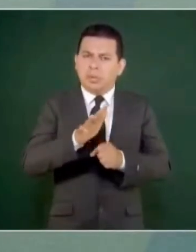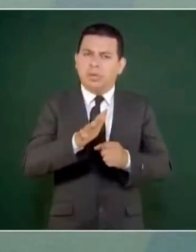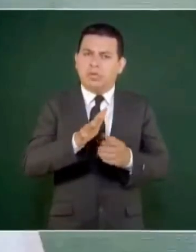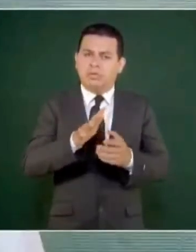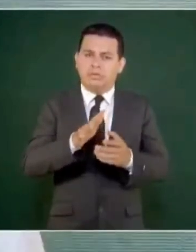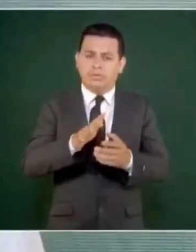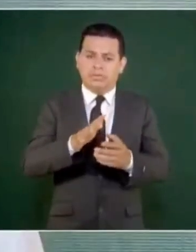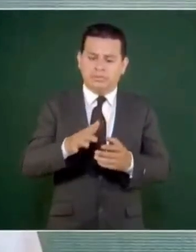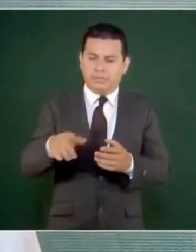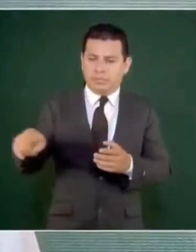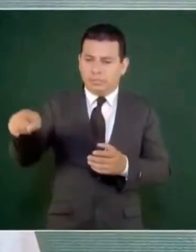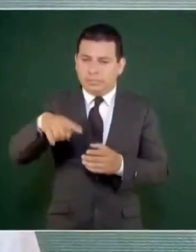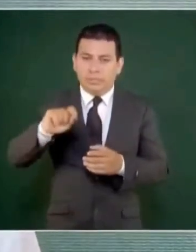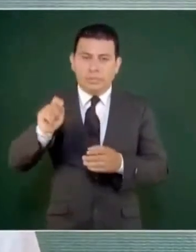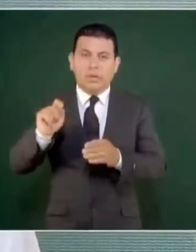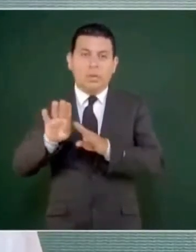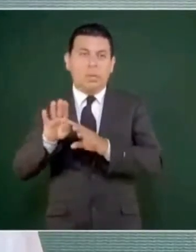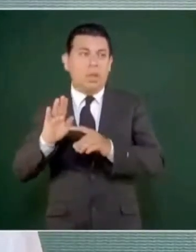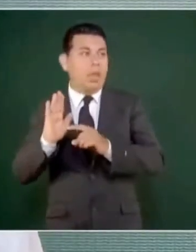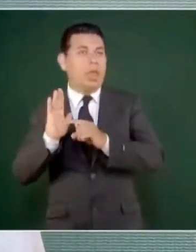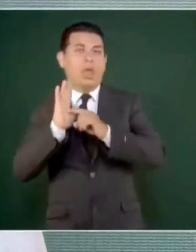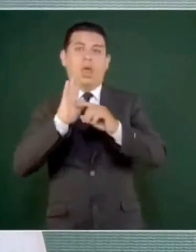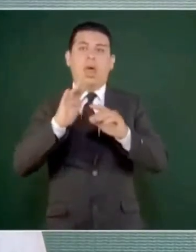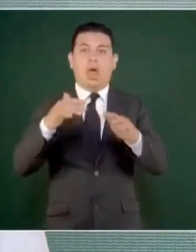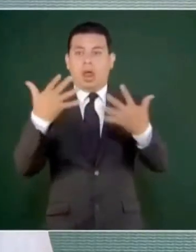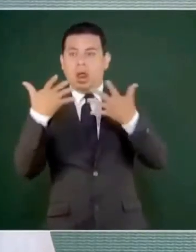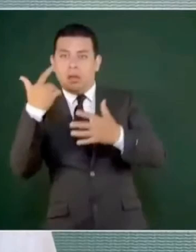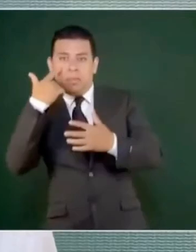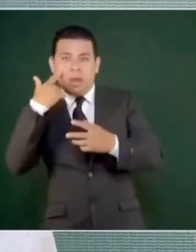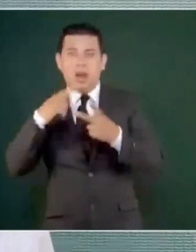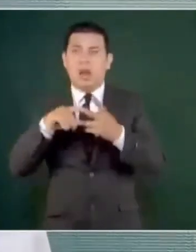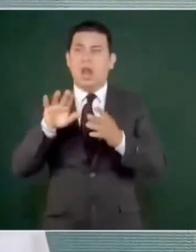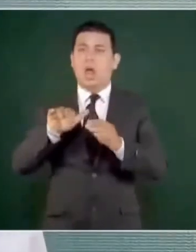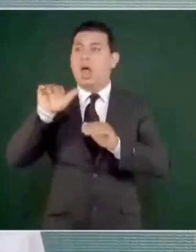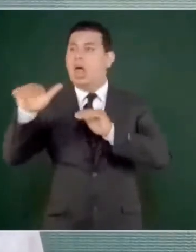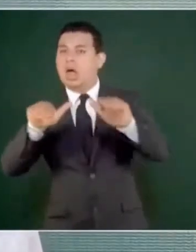amarillismo, el sensacionalismo.